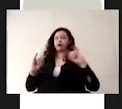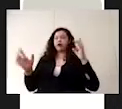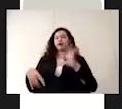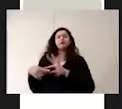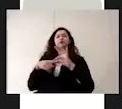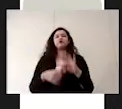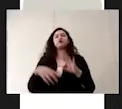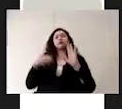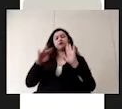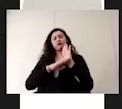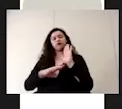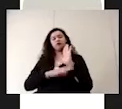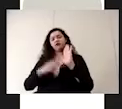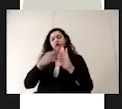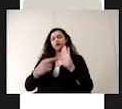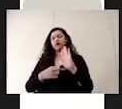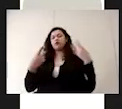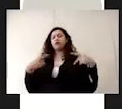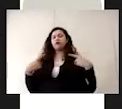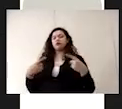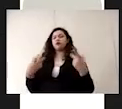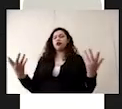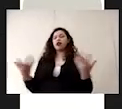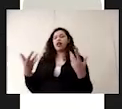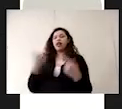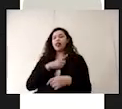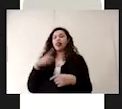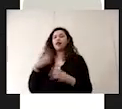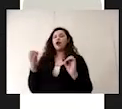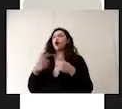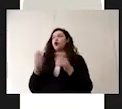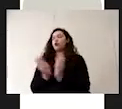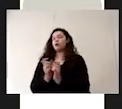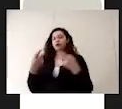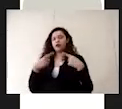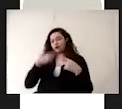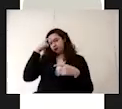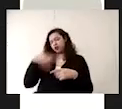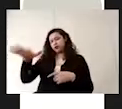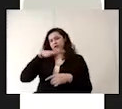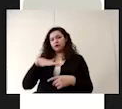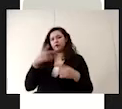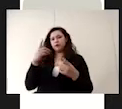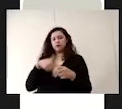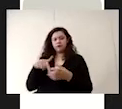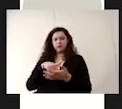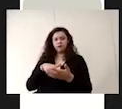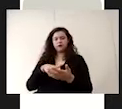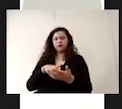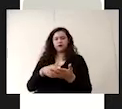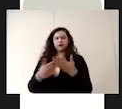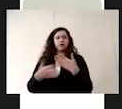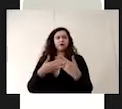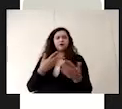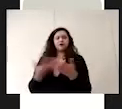instrucciones sobre cómo debe actuar un individuo o un grupo de personas en un determinado espacio físico. Más adelante